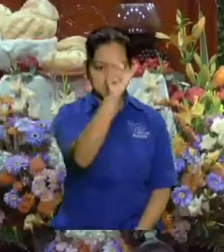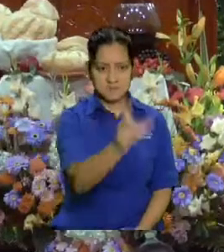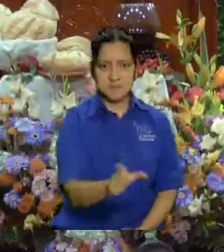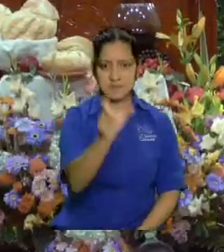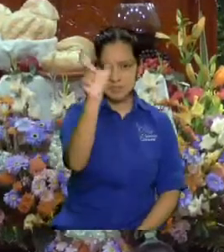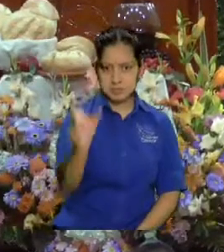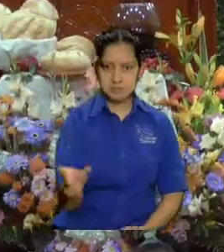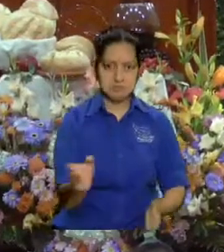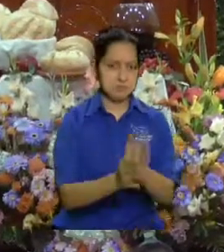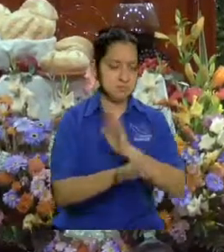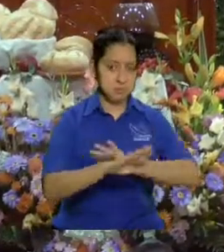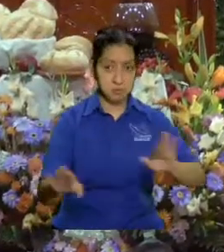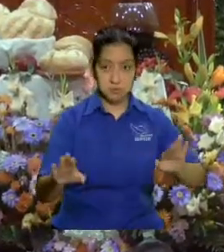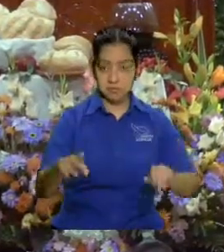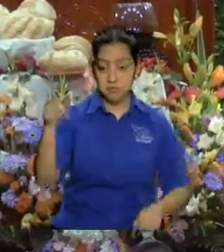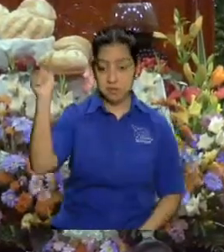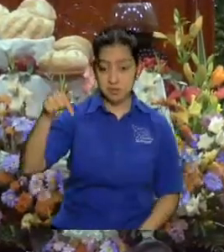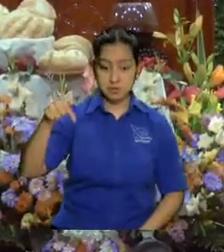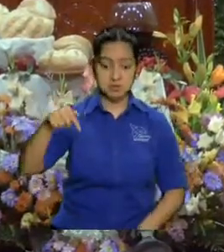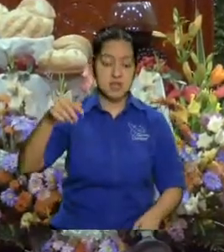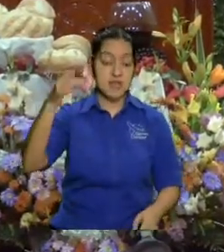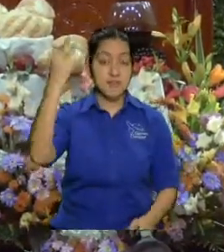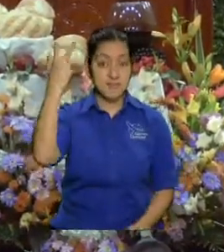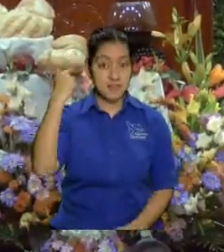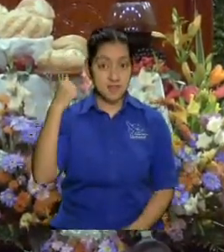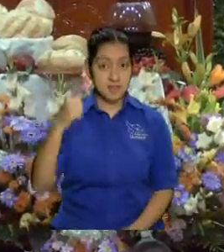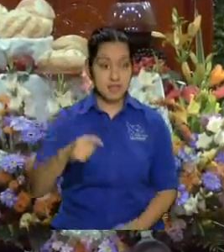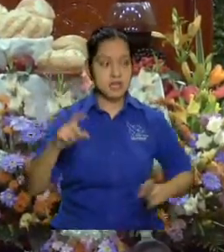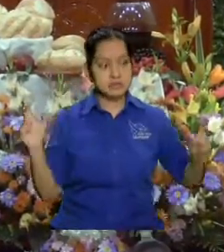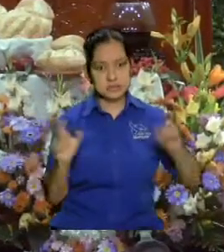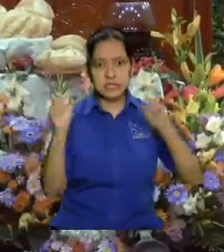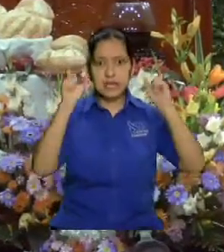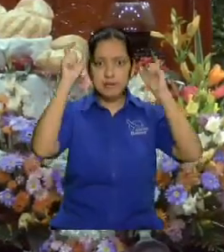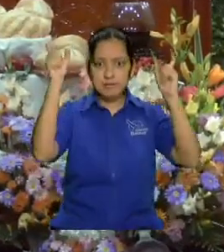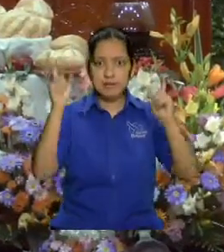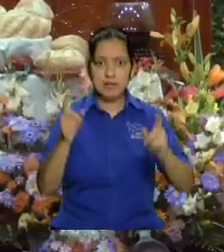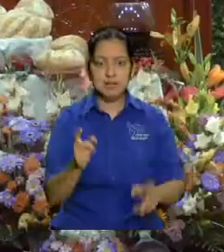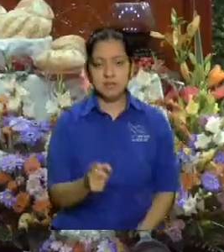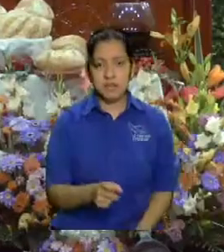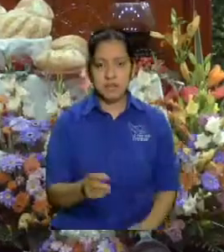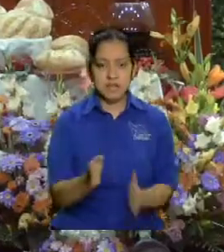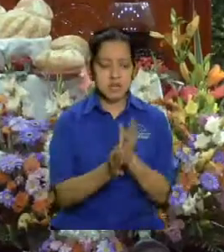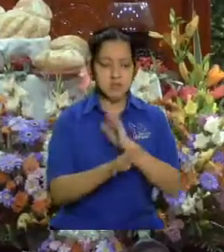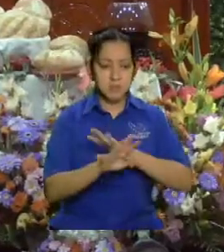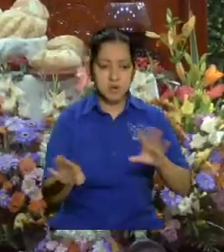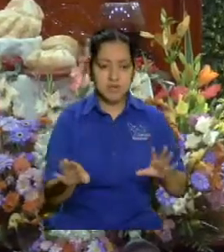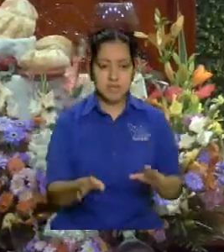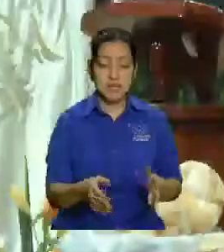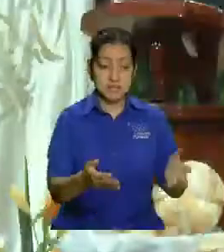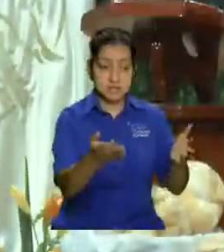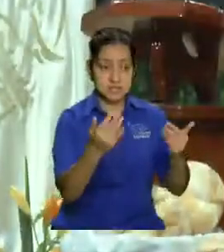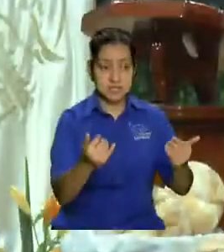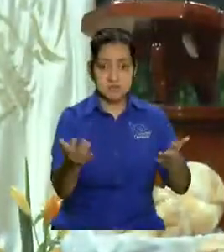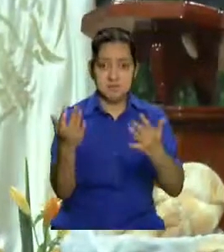y bonita celebrando a la muerte y llamando a brujas y espíritus inmundos